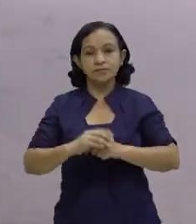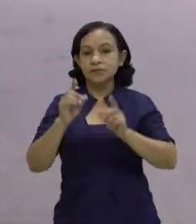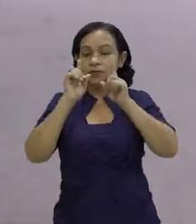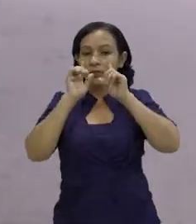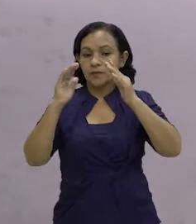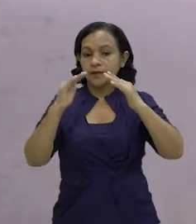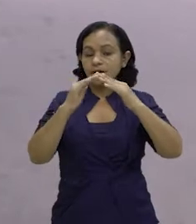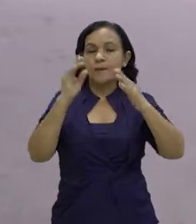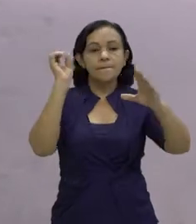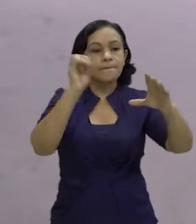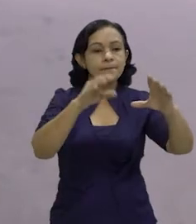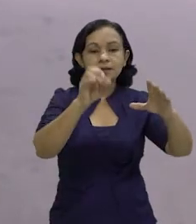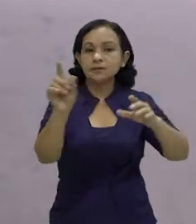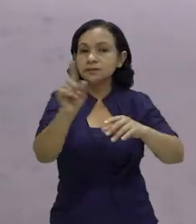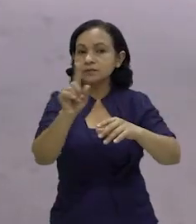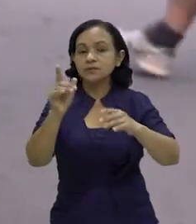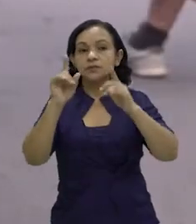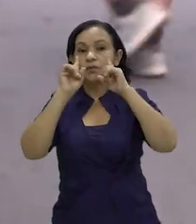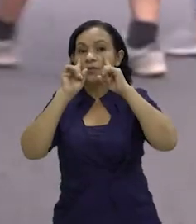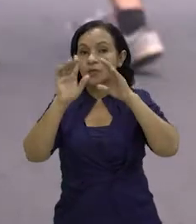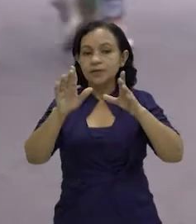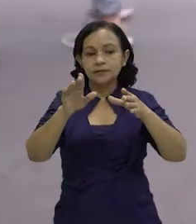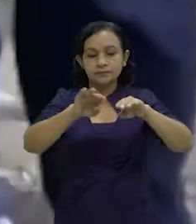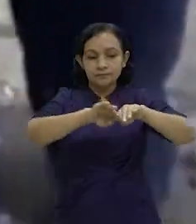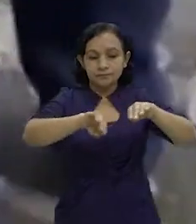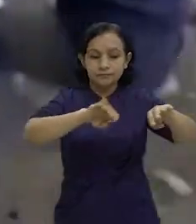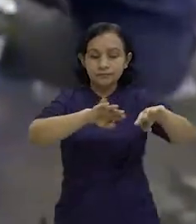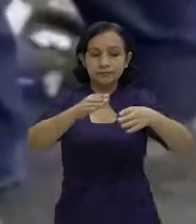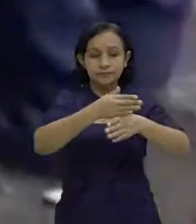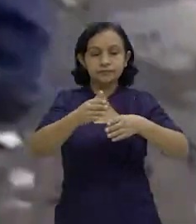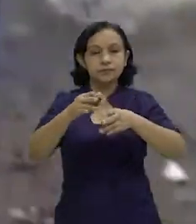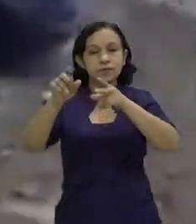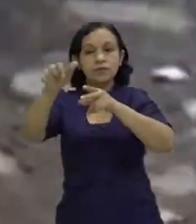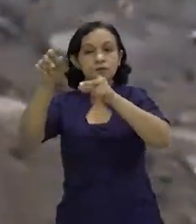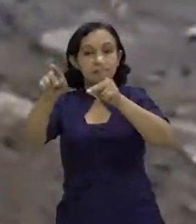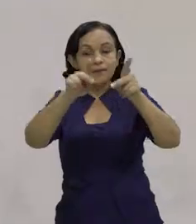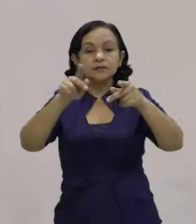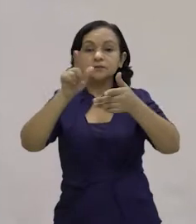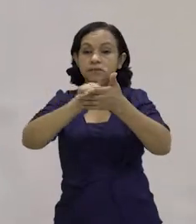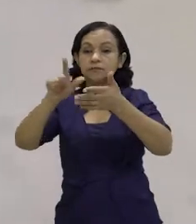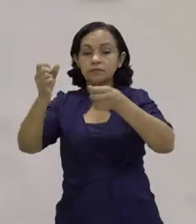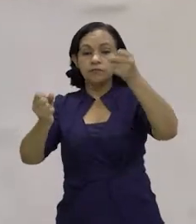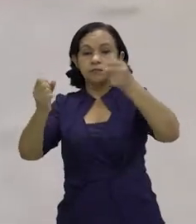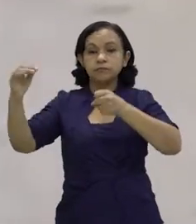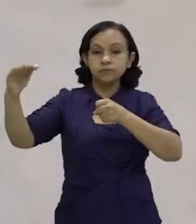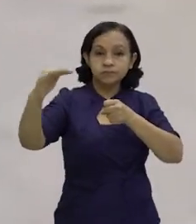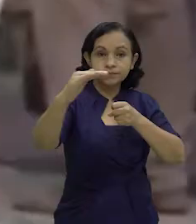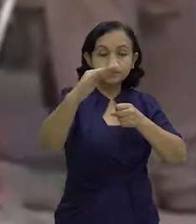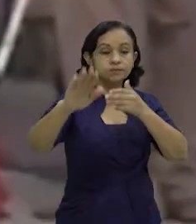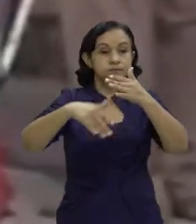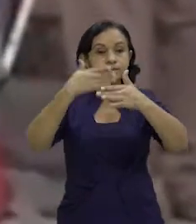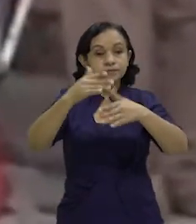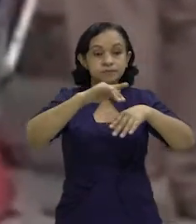solamente cuidar de nuestro hogar con la basura, cuidar, seleccionar, sino también tener empatía con el personal que hace, que recolecta, y el